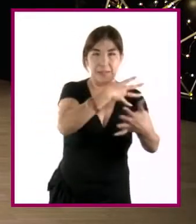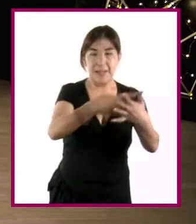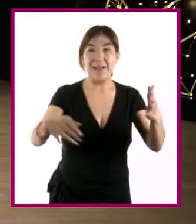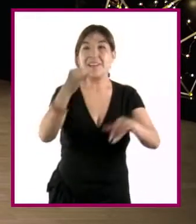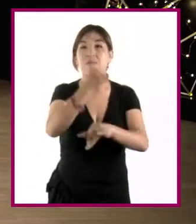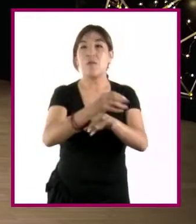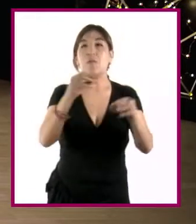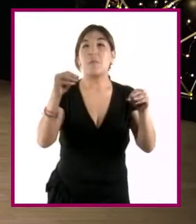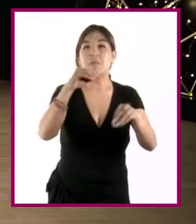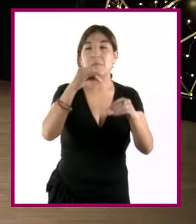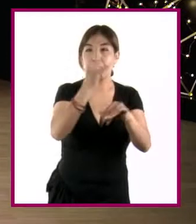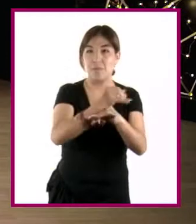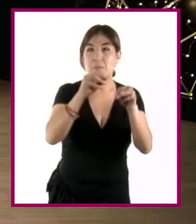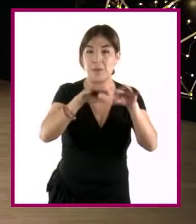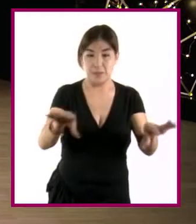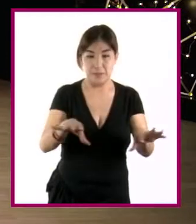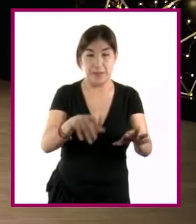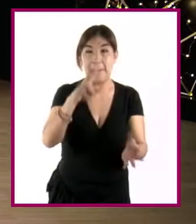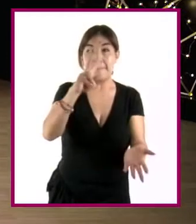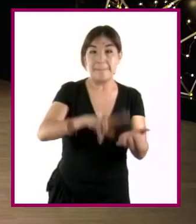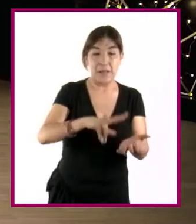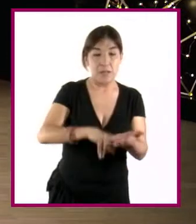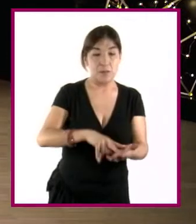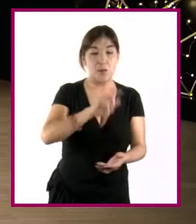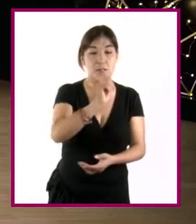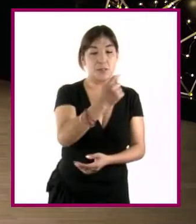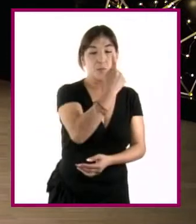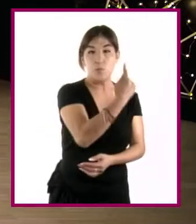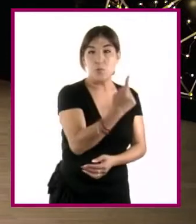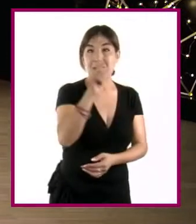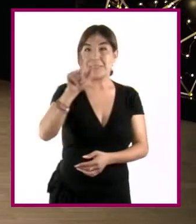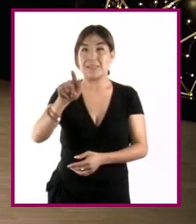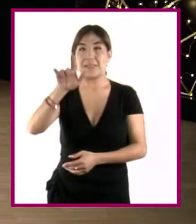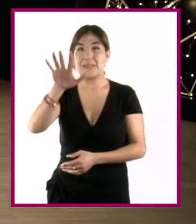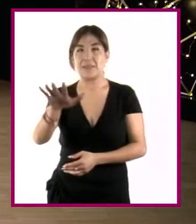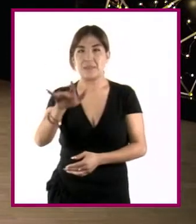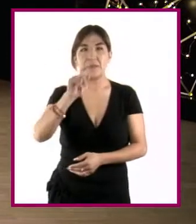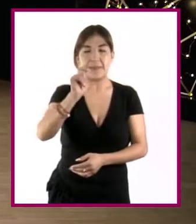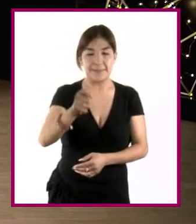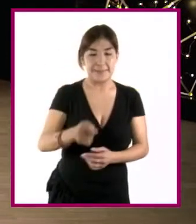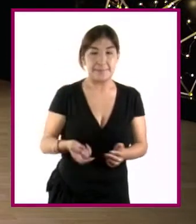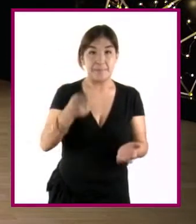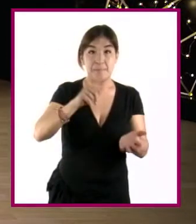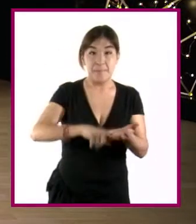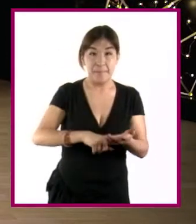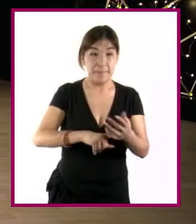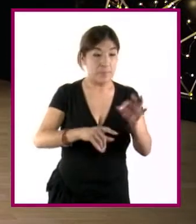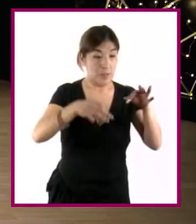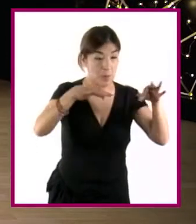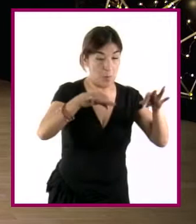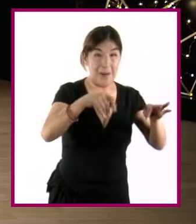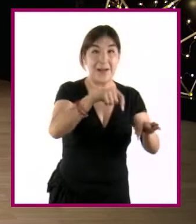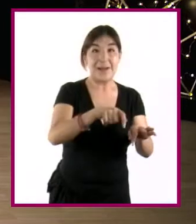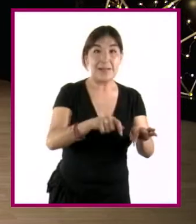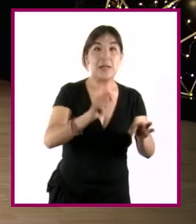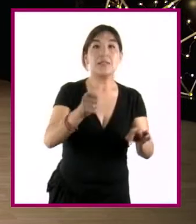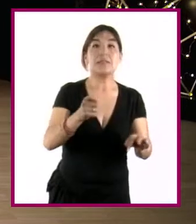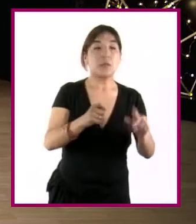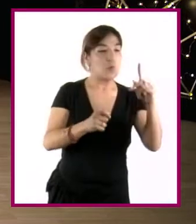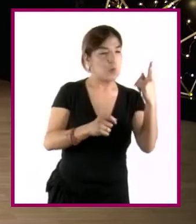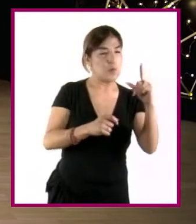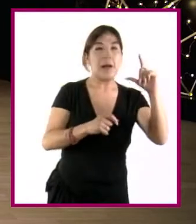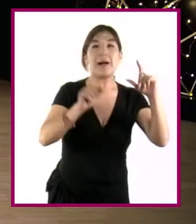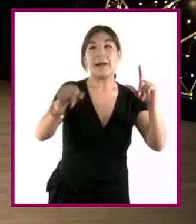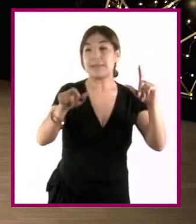Primero escribimos el valor de la escala 1 en 75, que quiere decir que cada unidad en el plano corresponderá a 75 en la realidad.